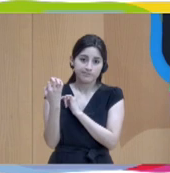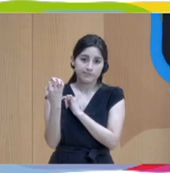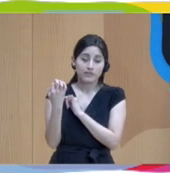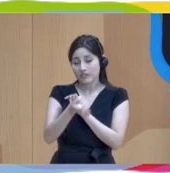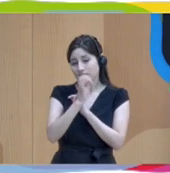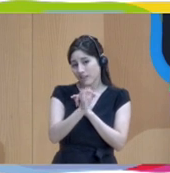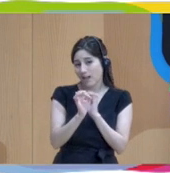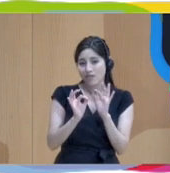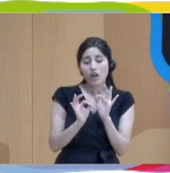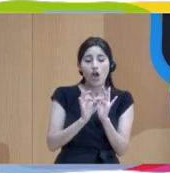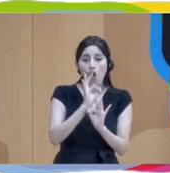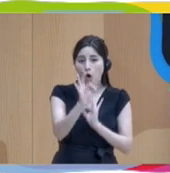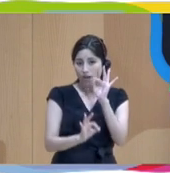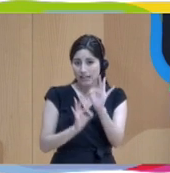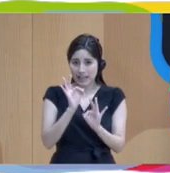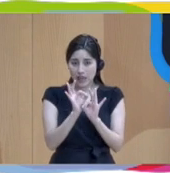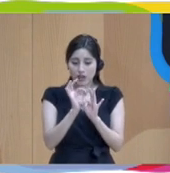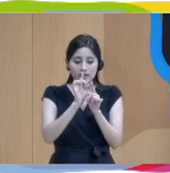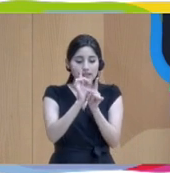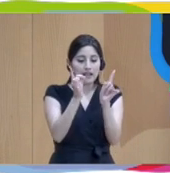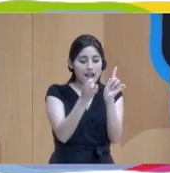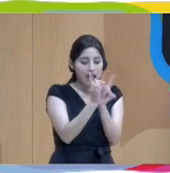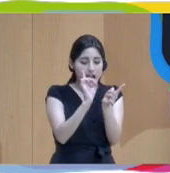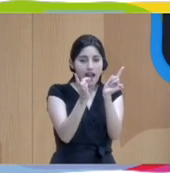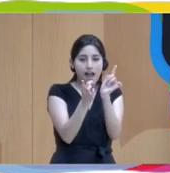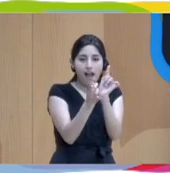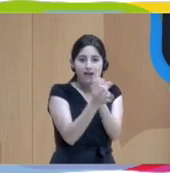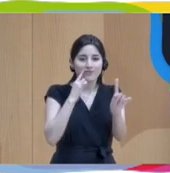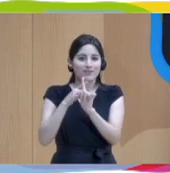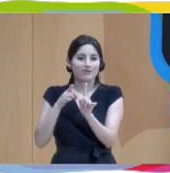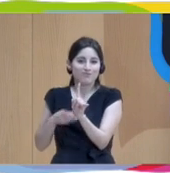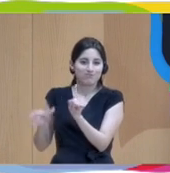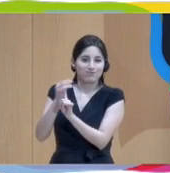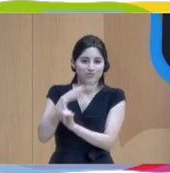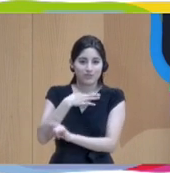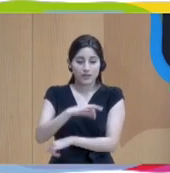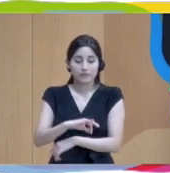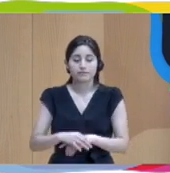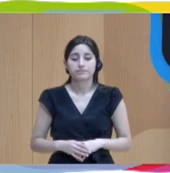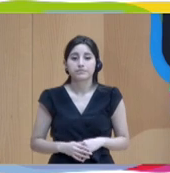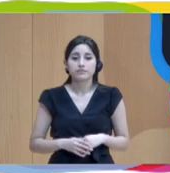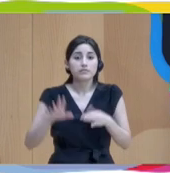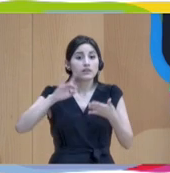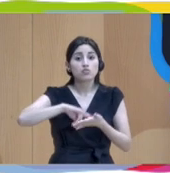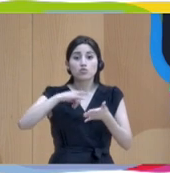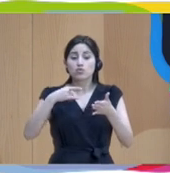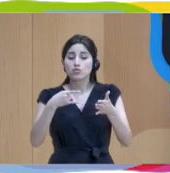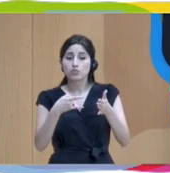organizaciones para permitirlo. Bueno, no se trata, aludía él también a que siempre la solución pasa por más